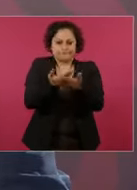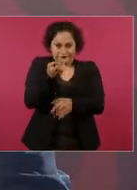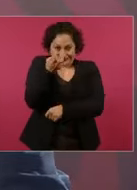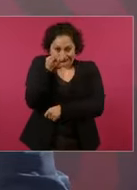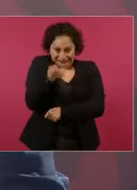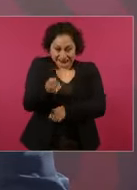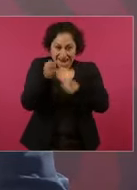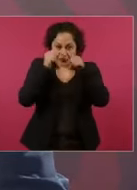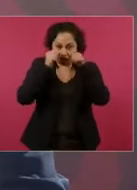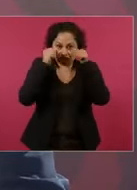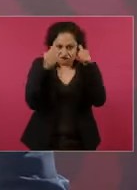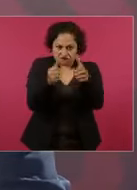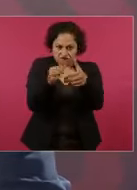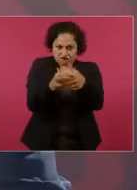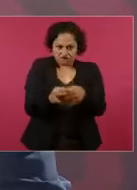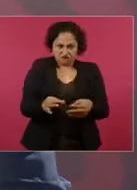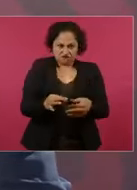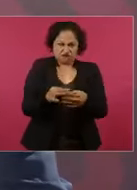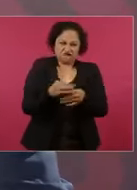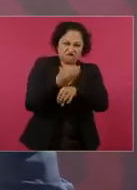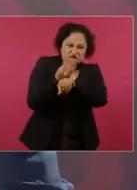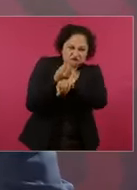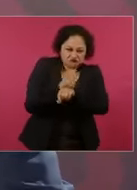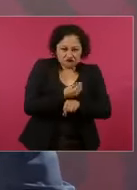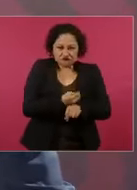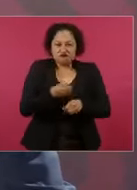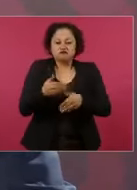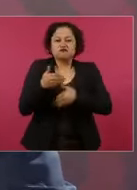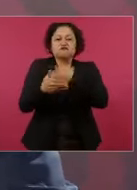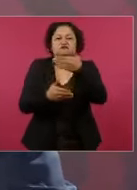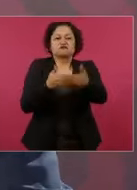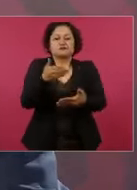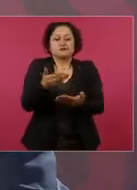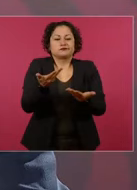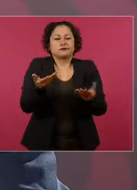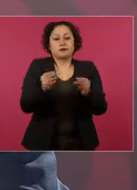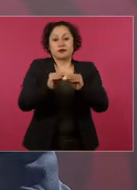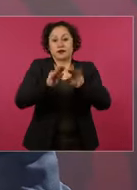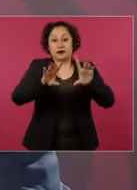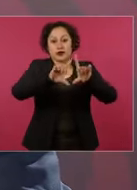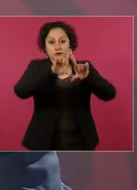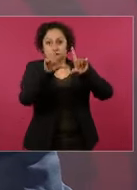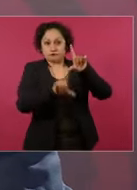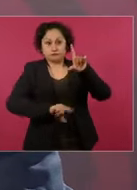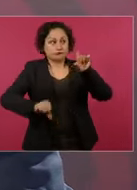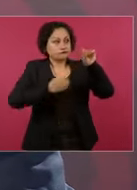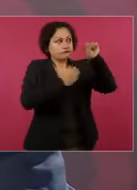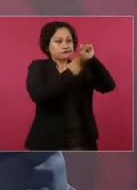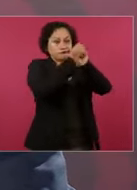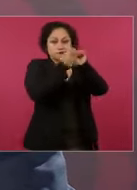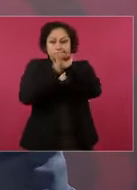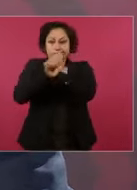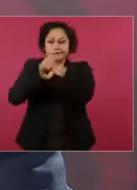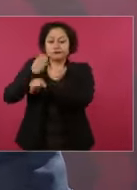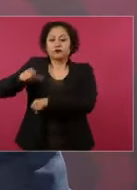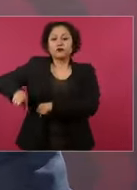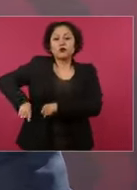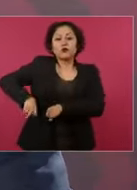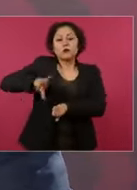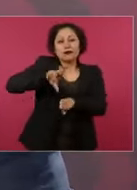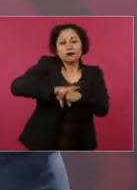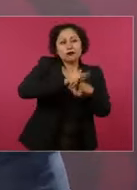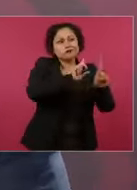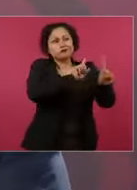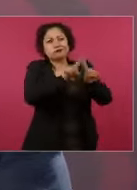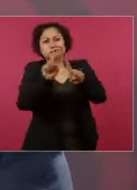este propósito, con el apoyo de los gobernadores y de todos los